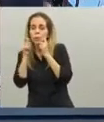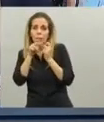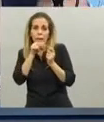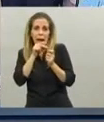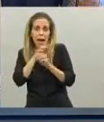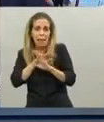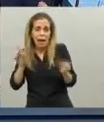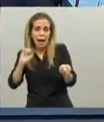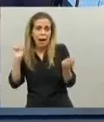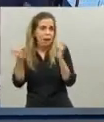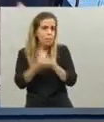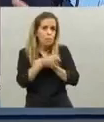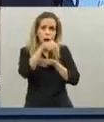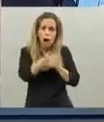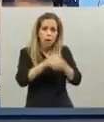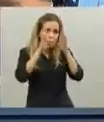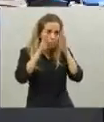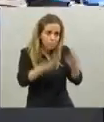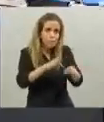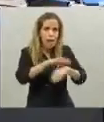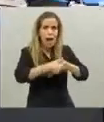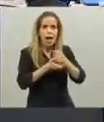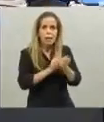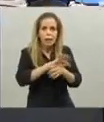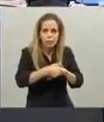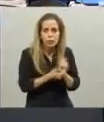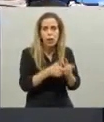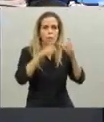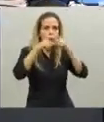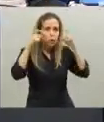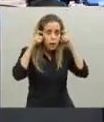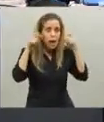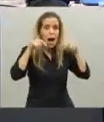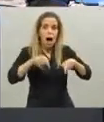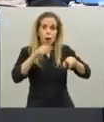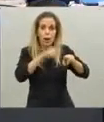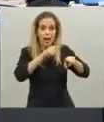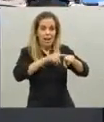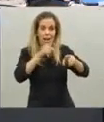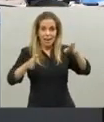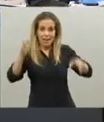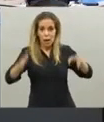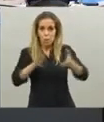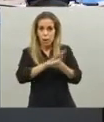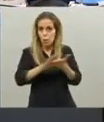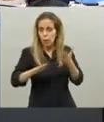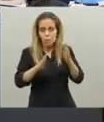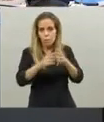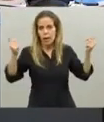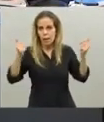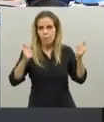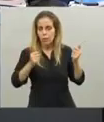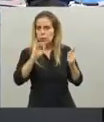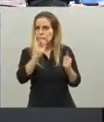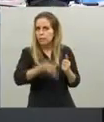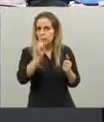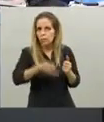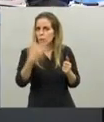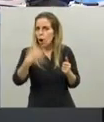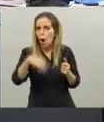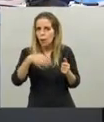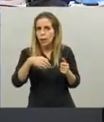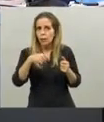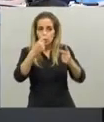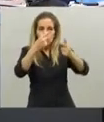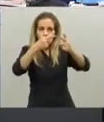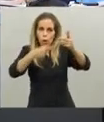y eso impide también que la tasa de contagio aun cuando ahora se acelere sea mayor que si uno no tenía ese grado de conciencia la verdad que todo